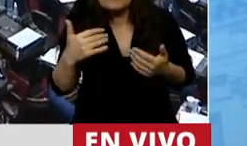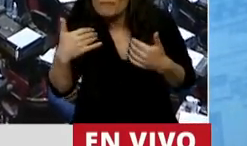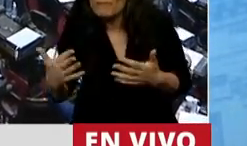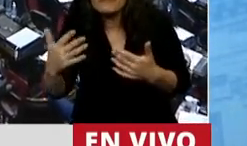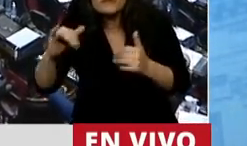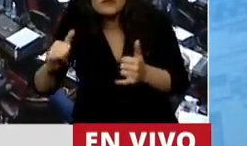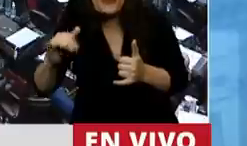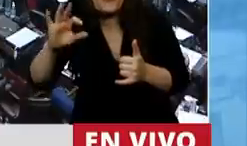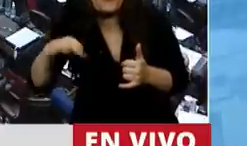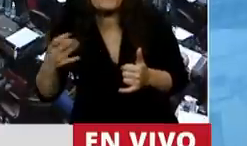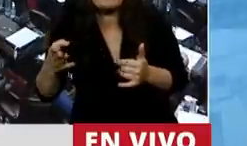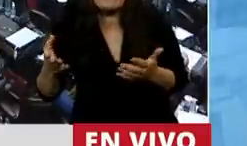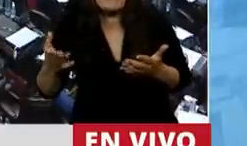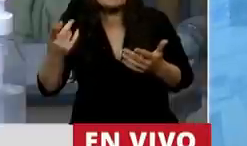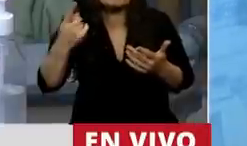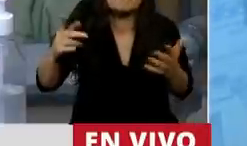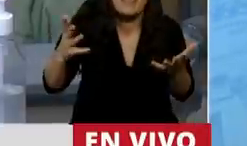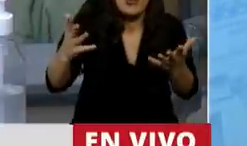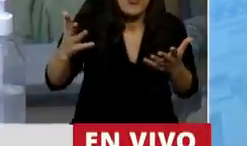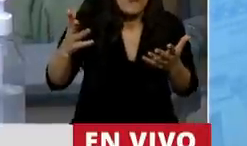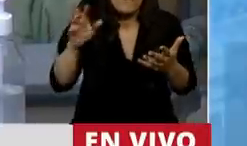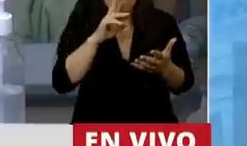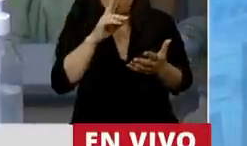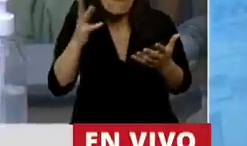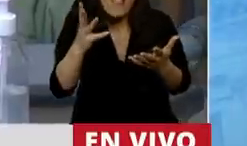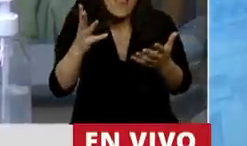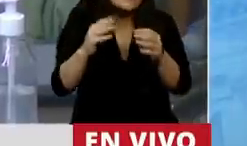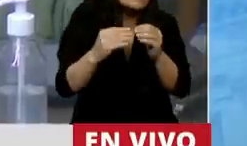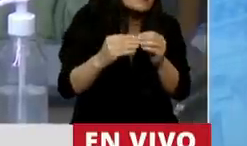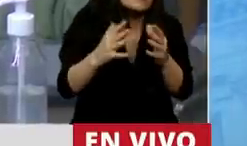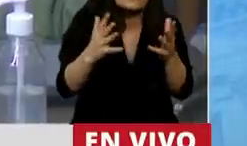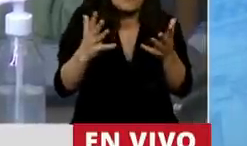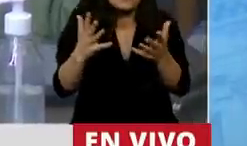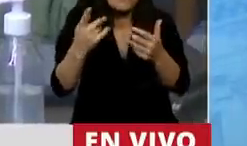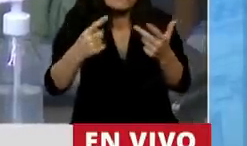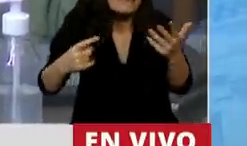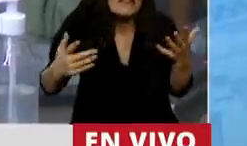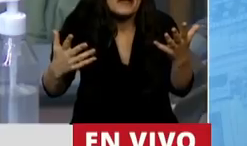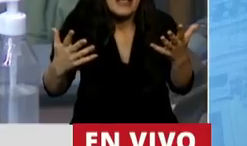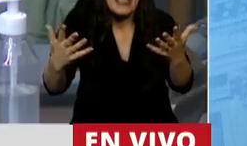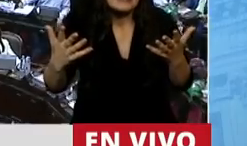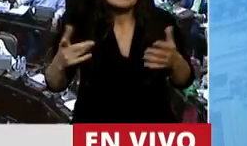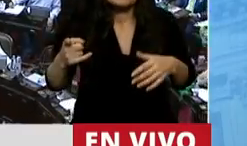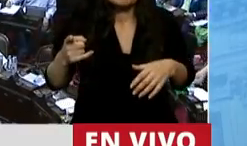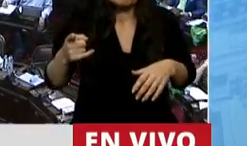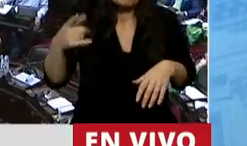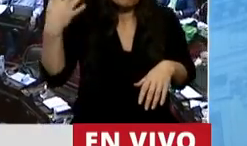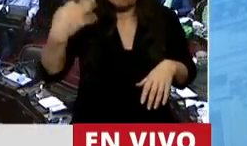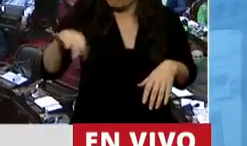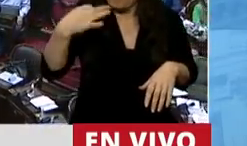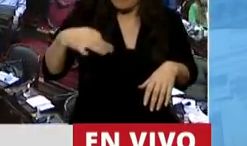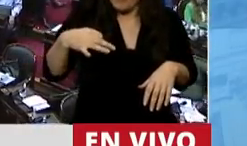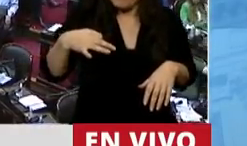con aquellas mujeres que por diversas circunstancias se ven obligadas a tener que recurrir a un